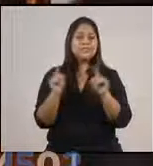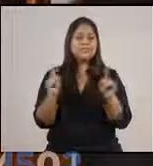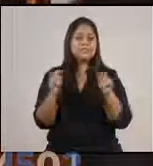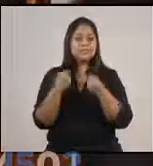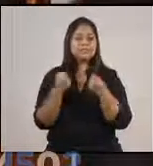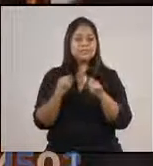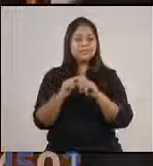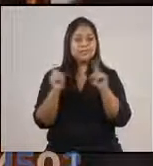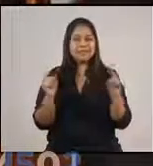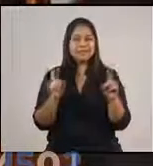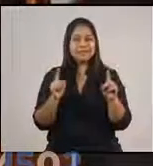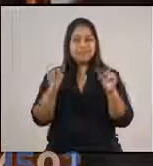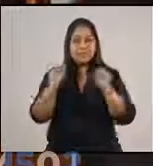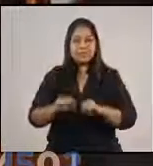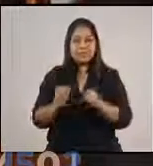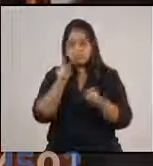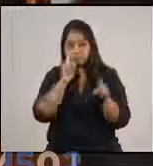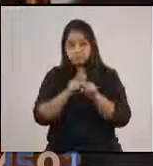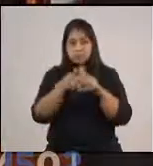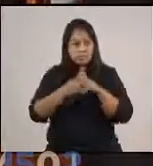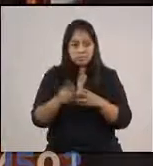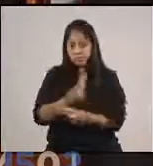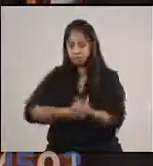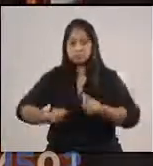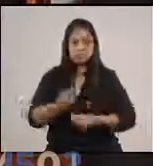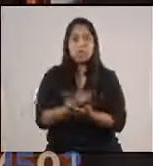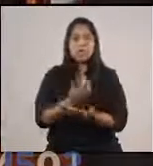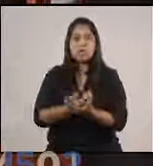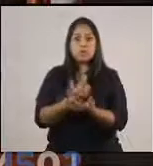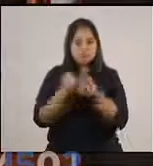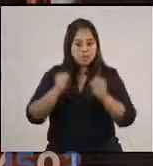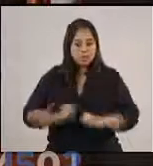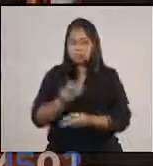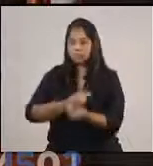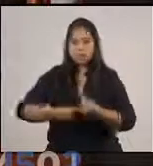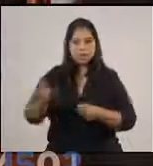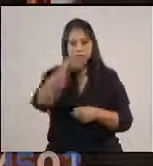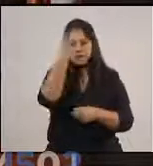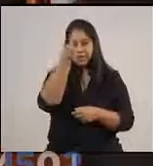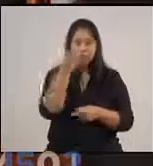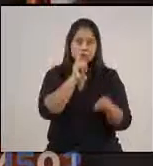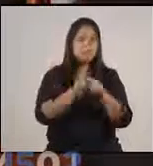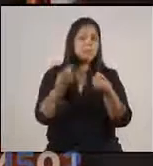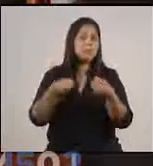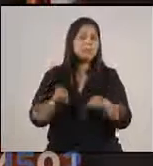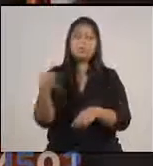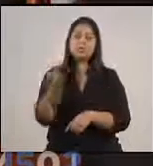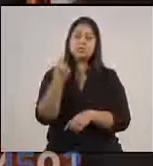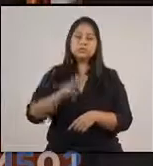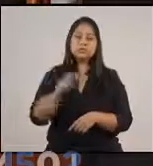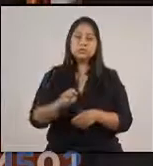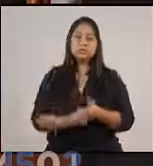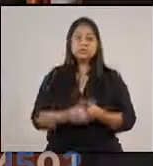y logremos el despegue y recuperación económica que nos permita la generación de empleo y oportunidades que todos estamos necesitados.